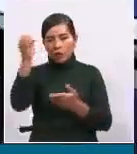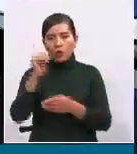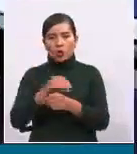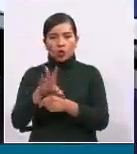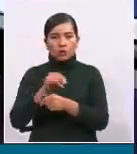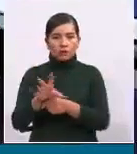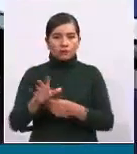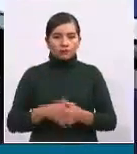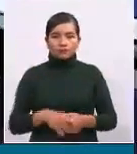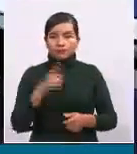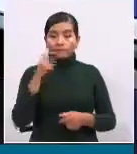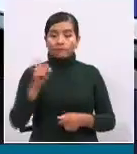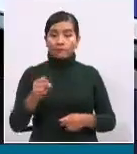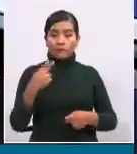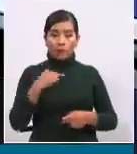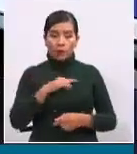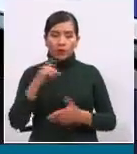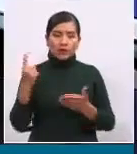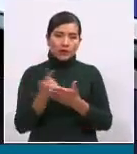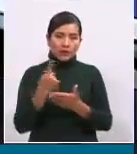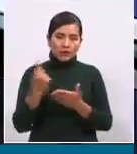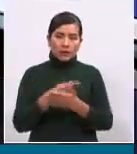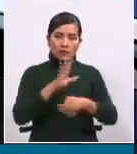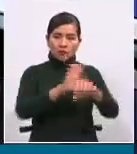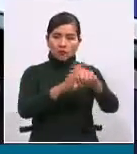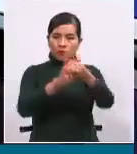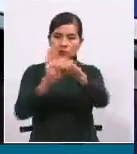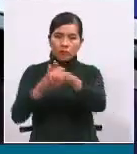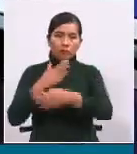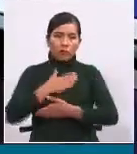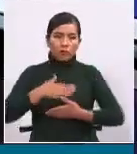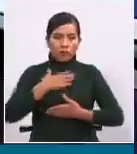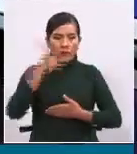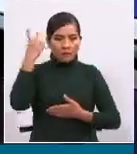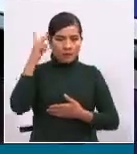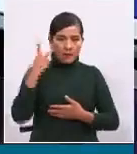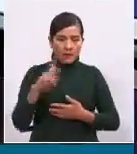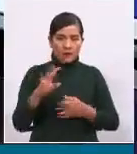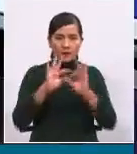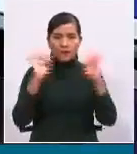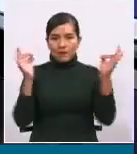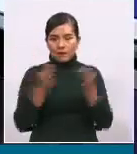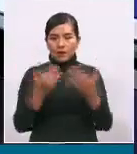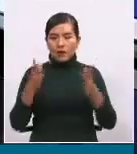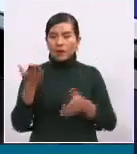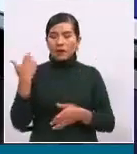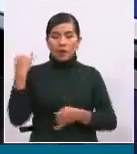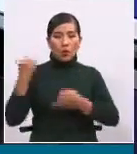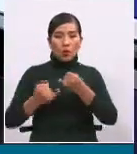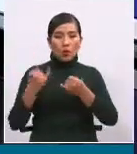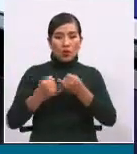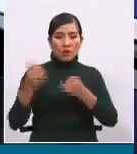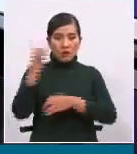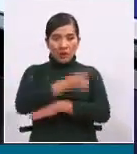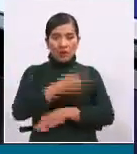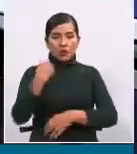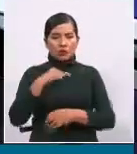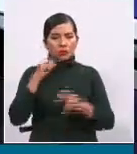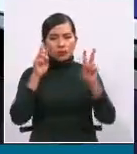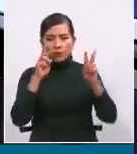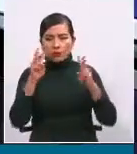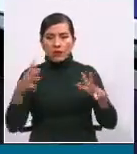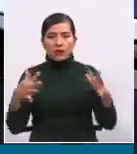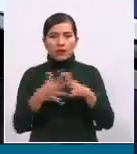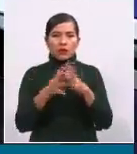Bueno, lo que queremos siempre es recomendar a nuestros padres y madres de familia, a pesar que en los últimos días hemos visto por los noticieros y por redes